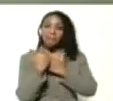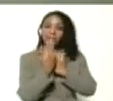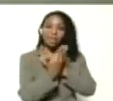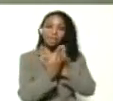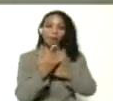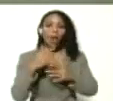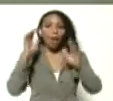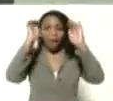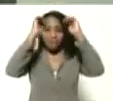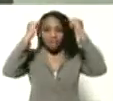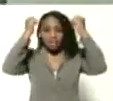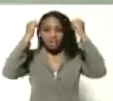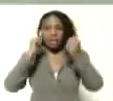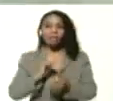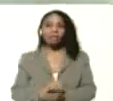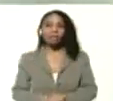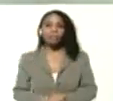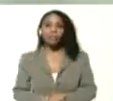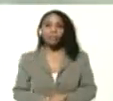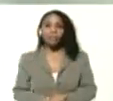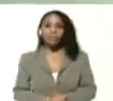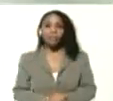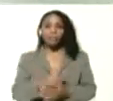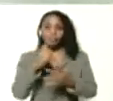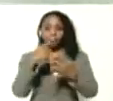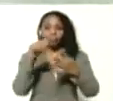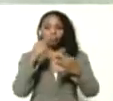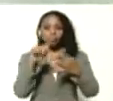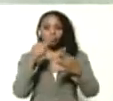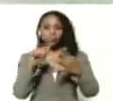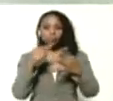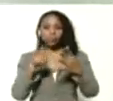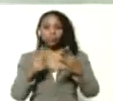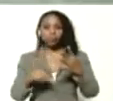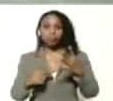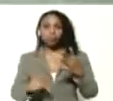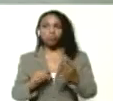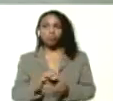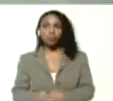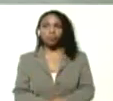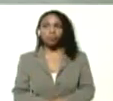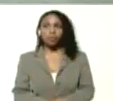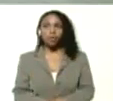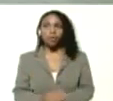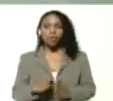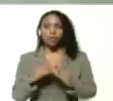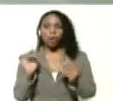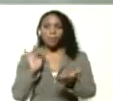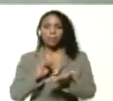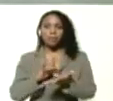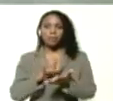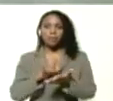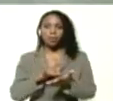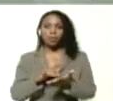la miliciana José Nahum Arlet Alexander Carmen María Nancy